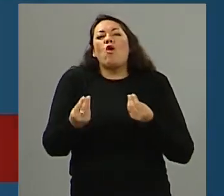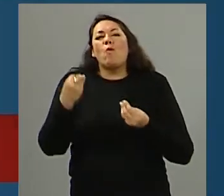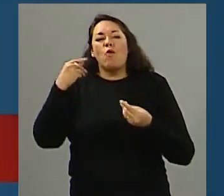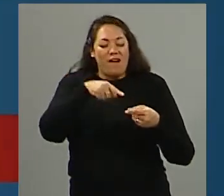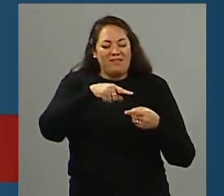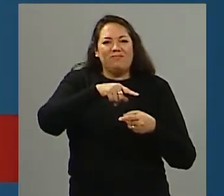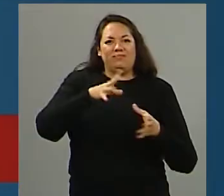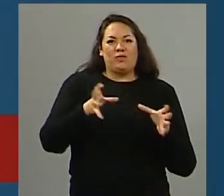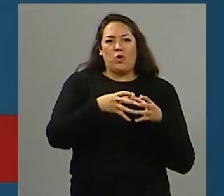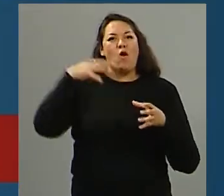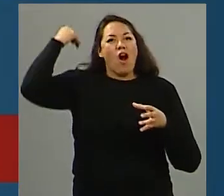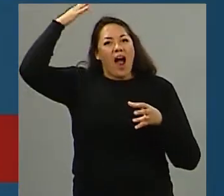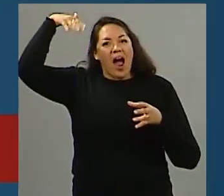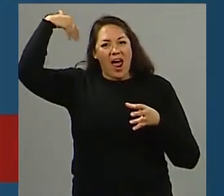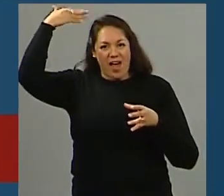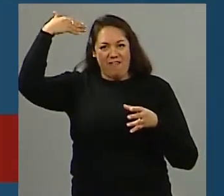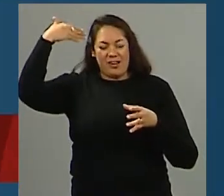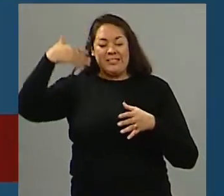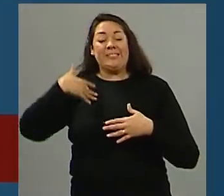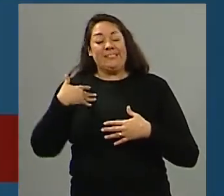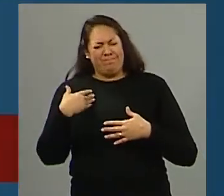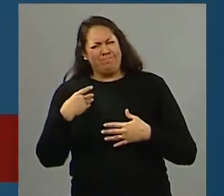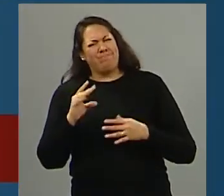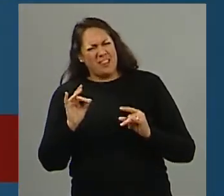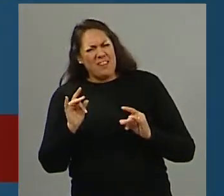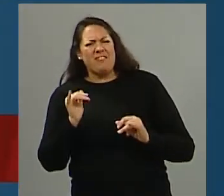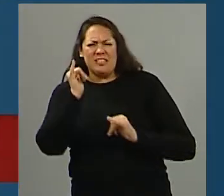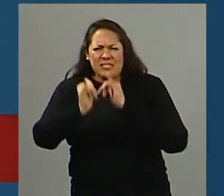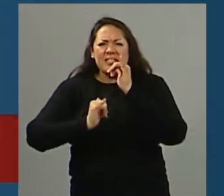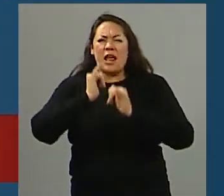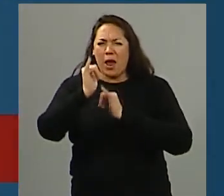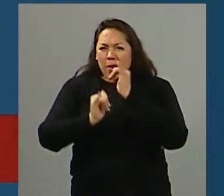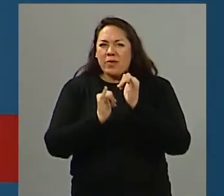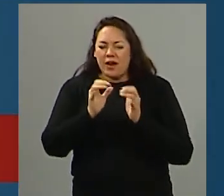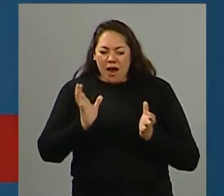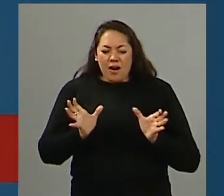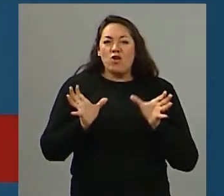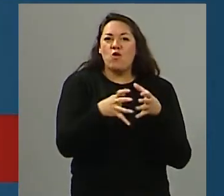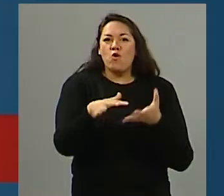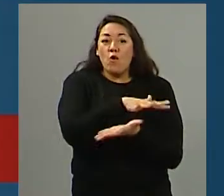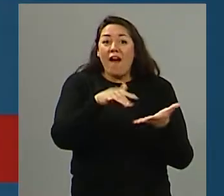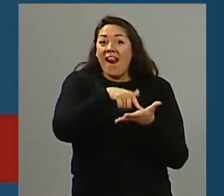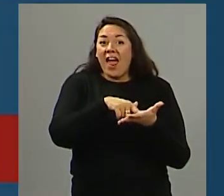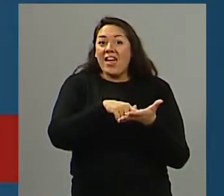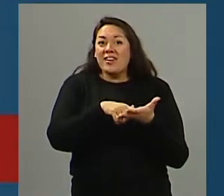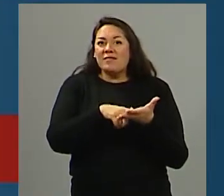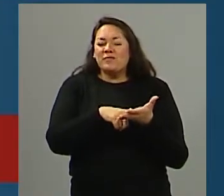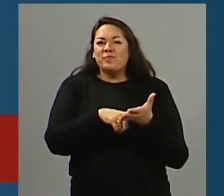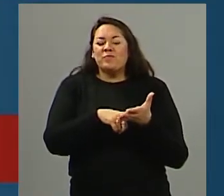extraño, no? Porque Nueva York es un verdadero crisol de razas. Es el verdadero crisol de razas que está acá en Nueva York, ¿no?